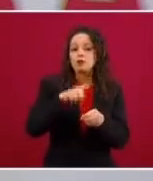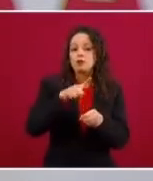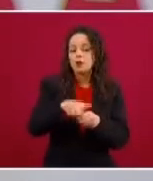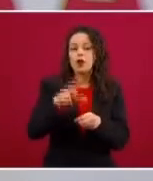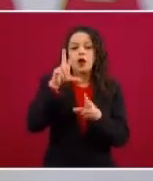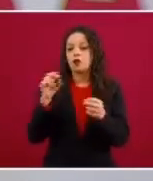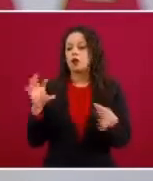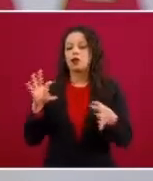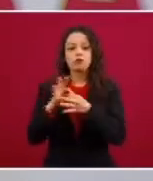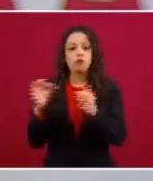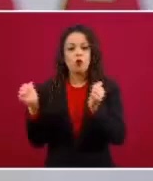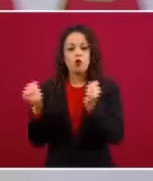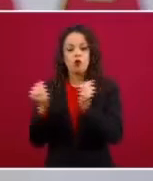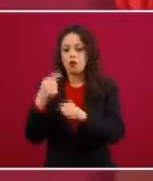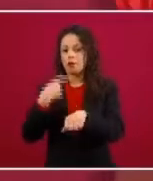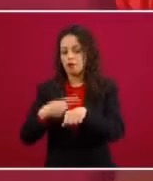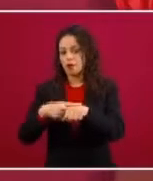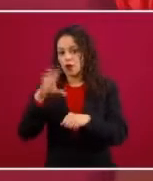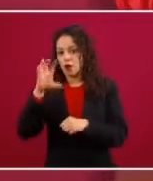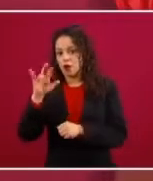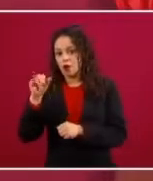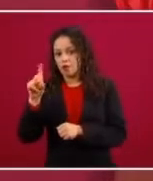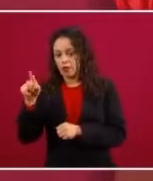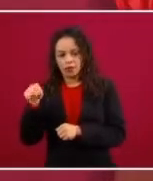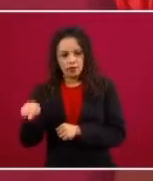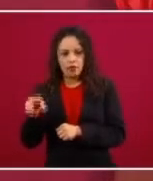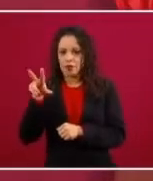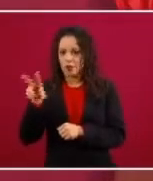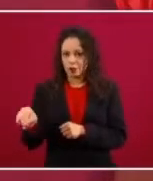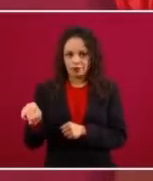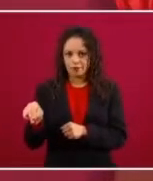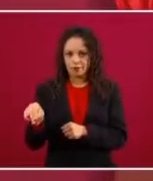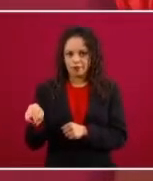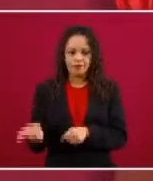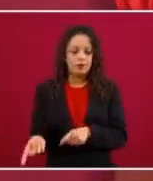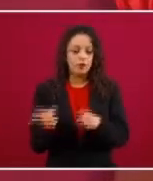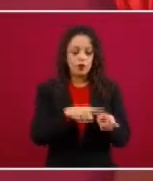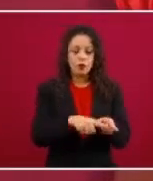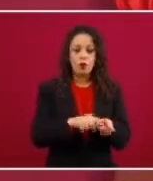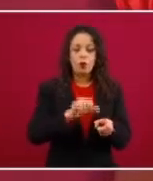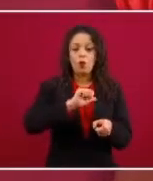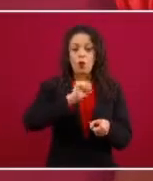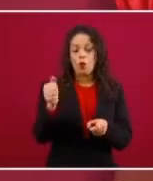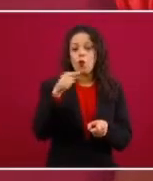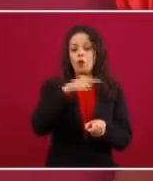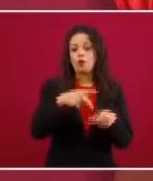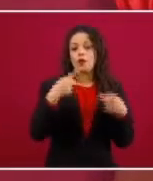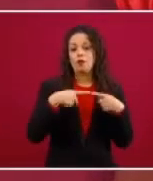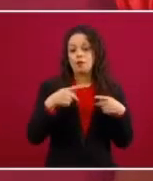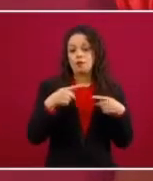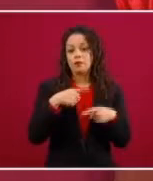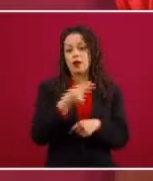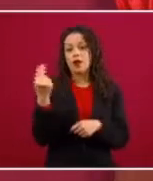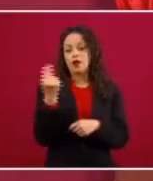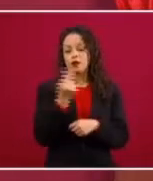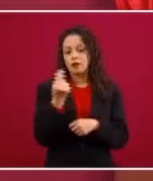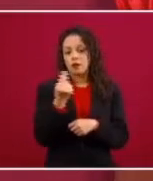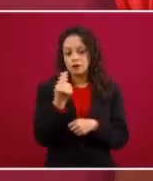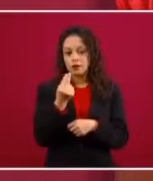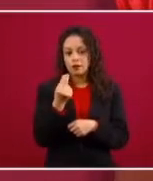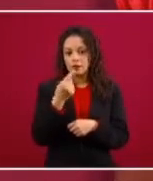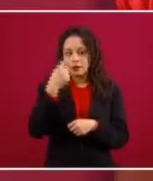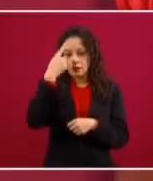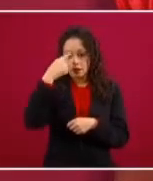áreas de los hospitales no COVID, donde el personal de esas áreas se ha sumado a la atención de pacientes